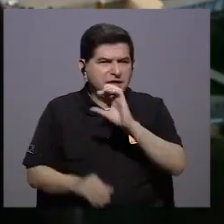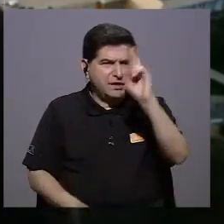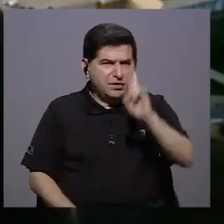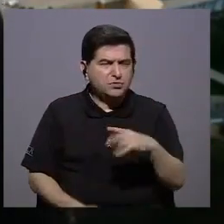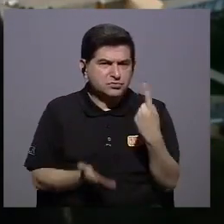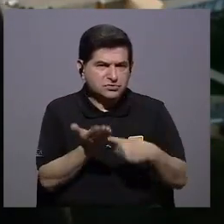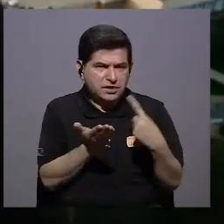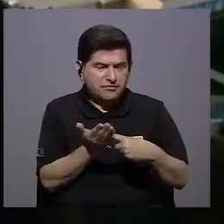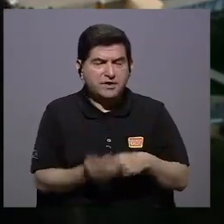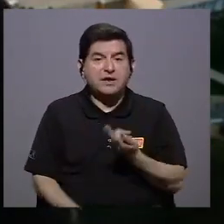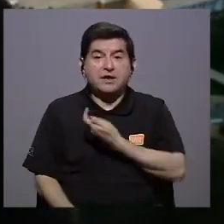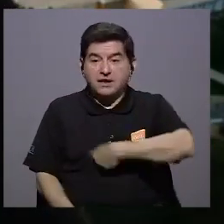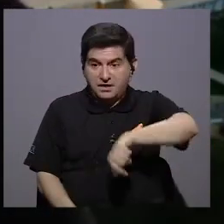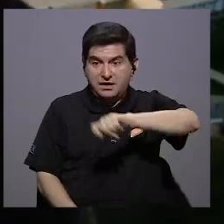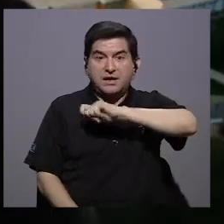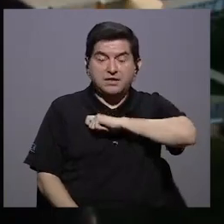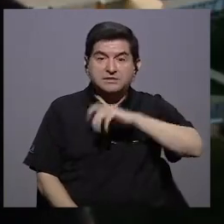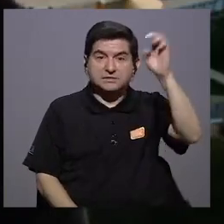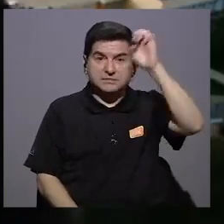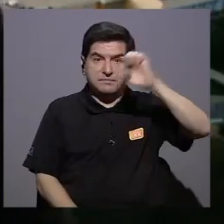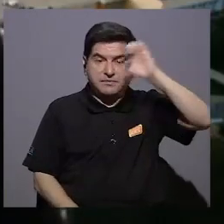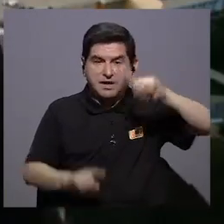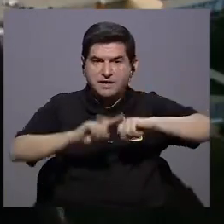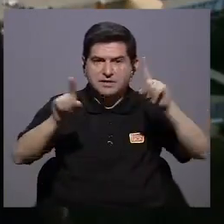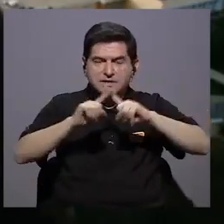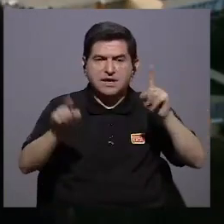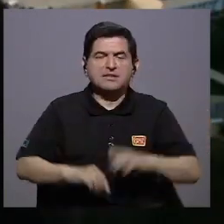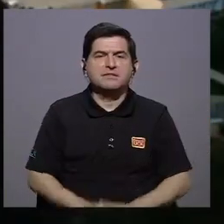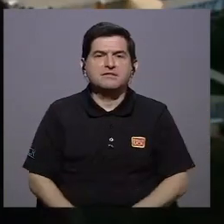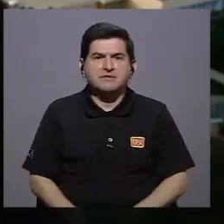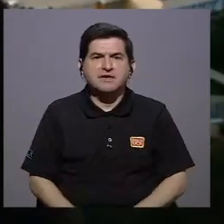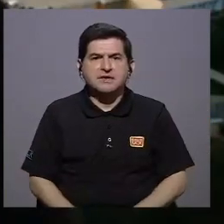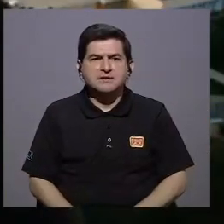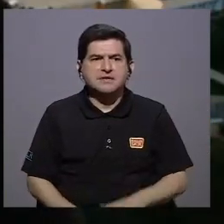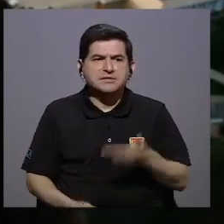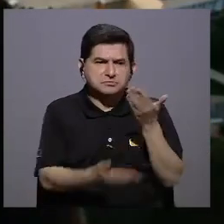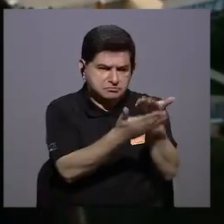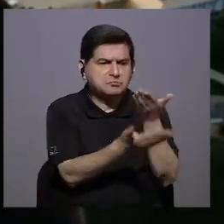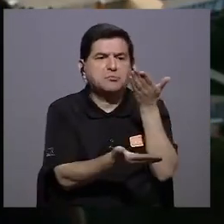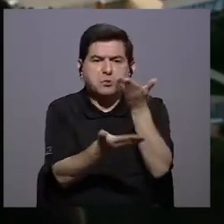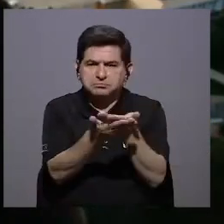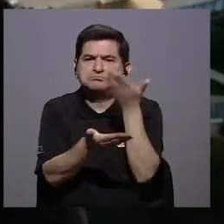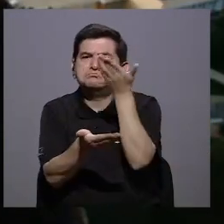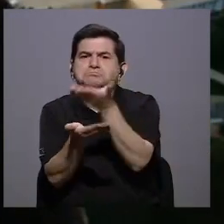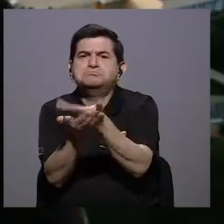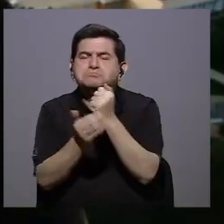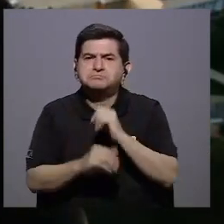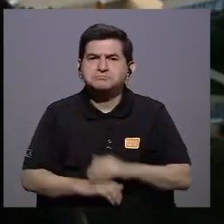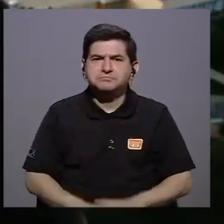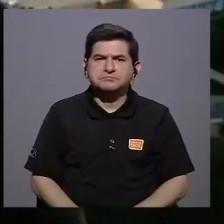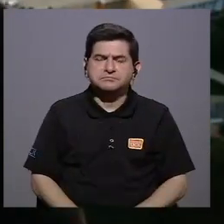Costa Rica este debate en España y toda Europa con distintas salidas hay algunas propuestas que